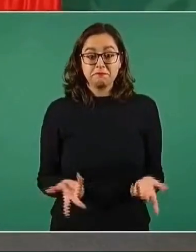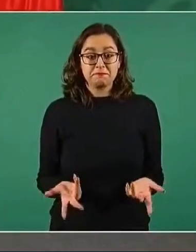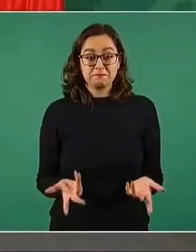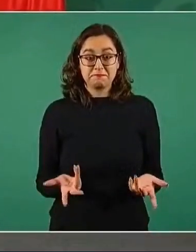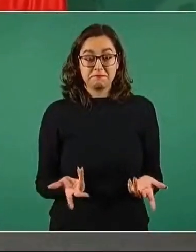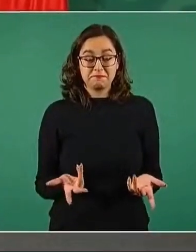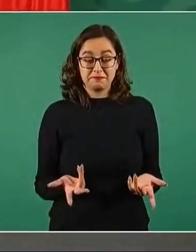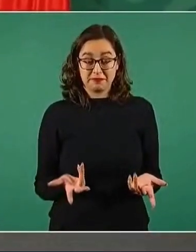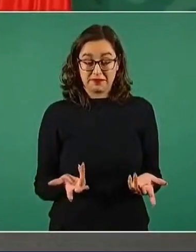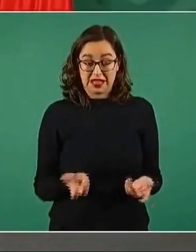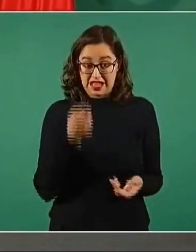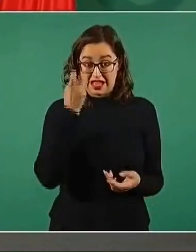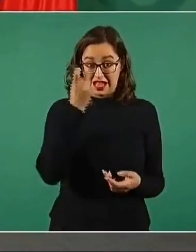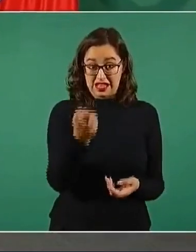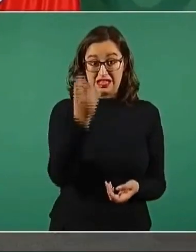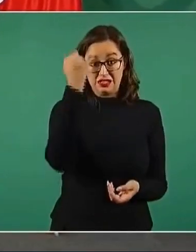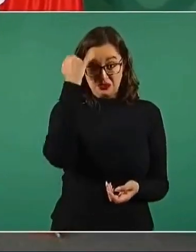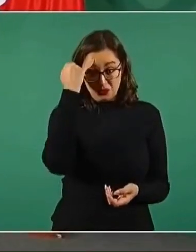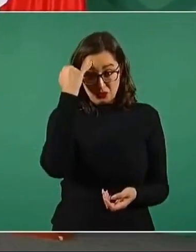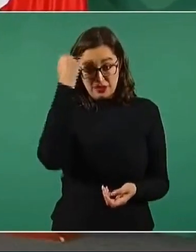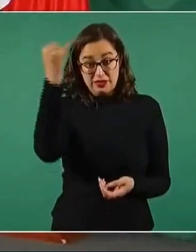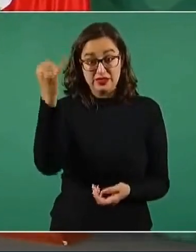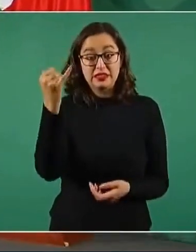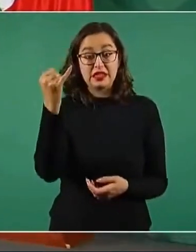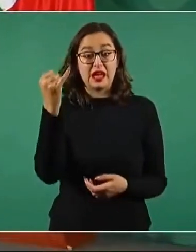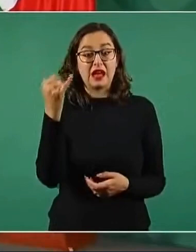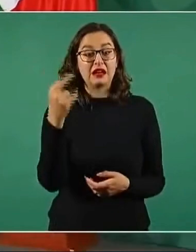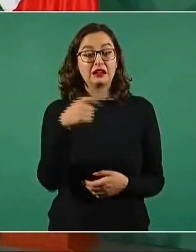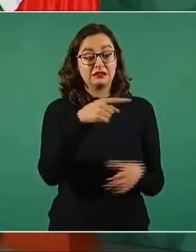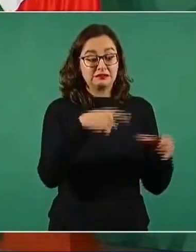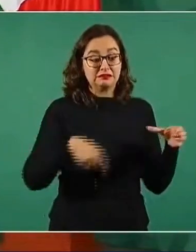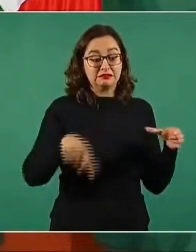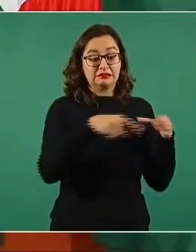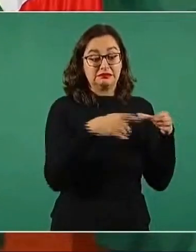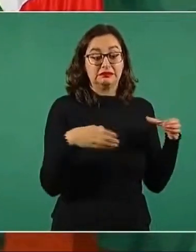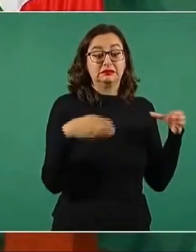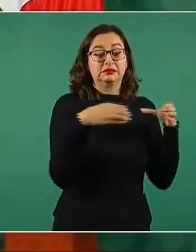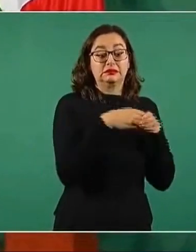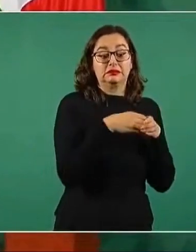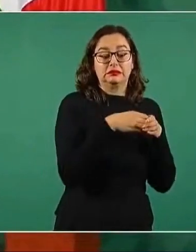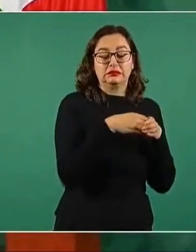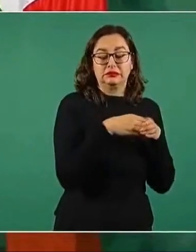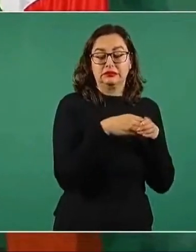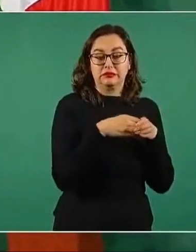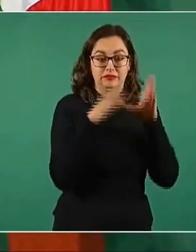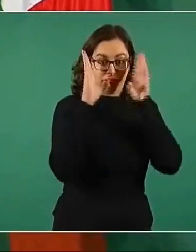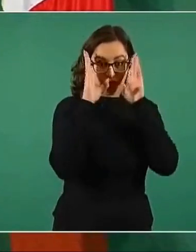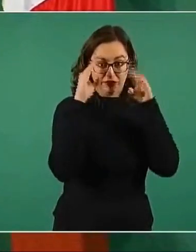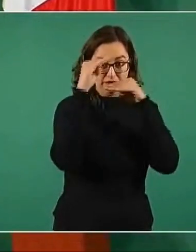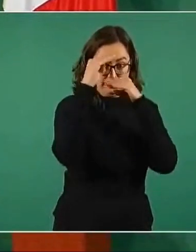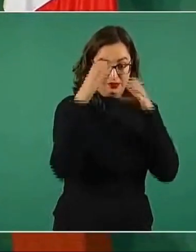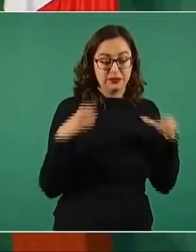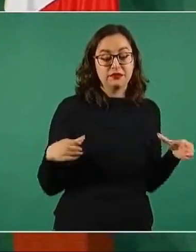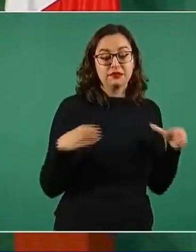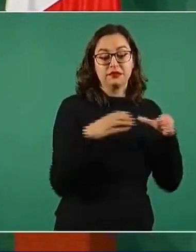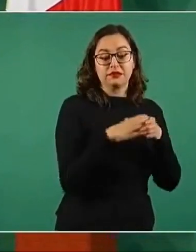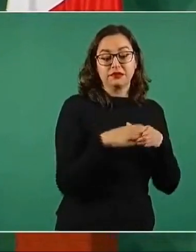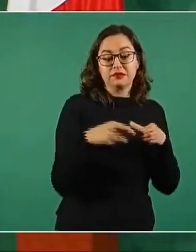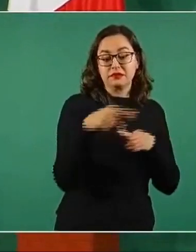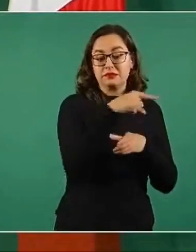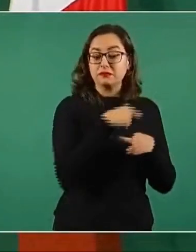el que nos han hecho creer ese pensamiento conservador de que